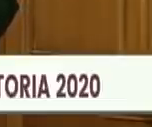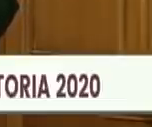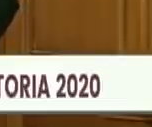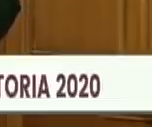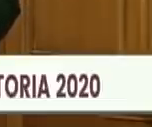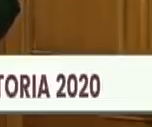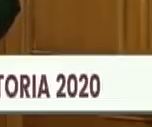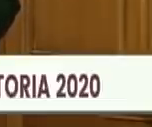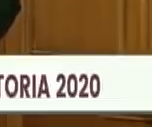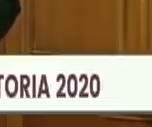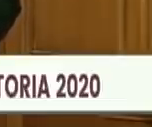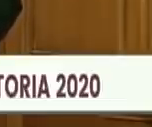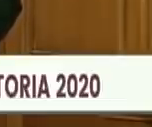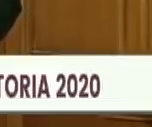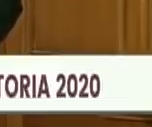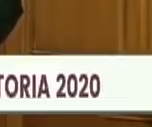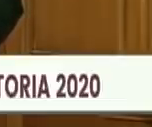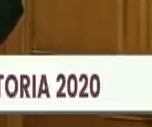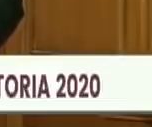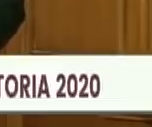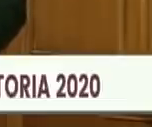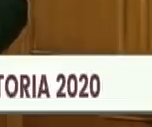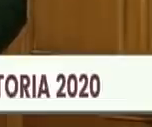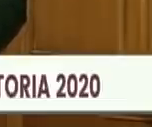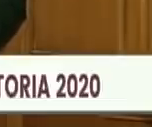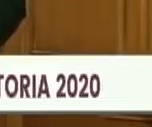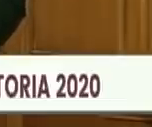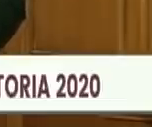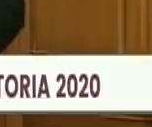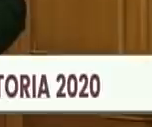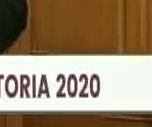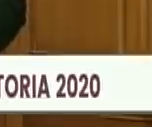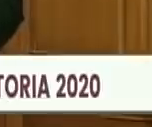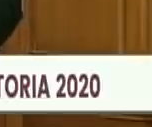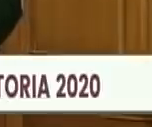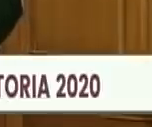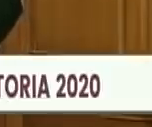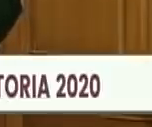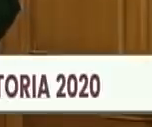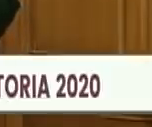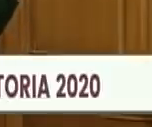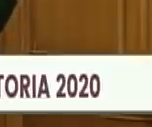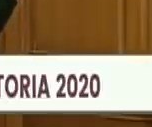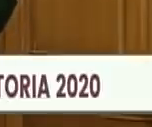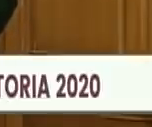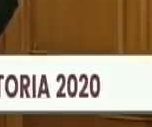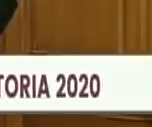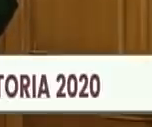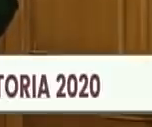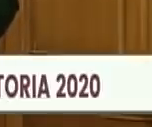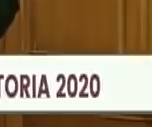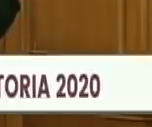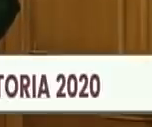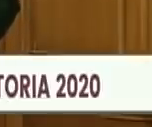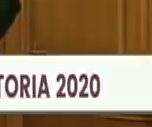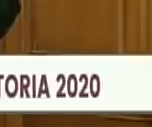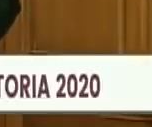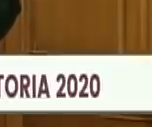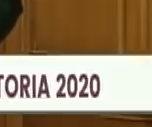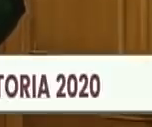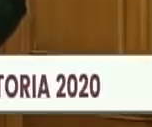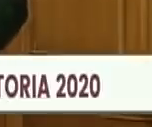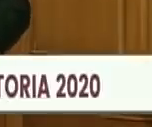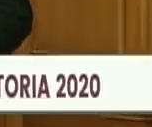observaciones que se toman es la cuenta pendiente de quitarnos de encima esas interpretaciones